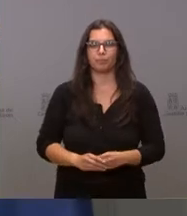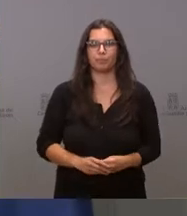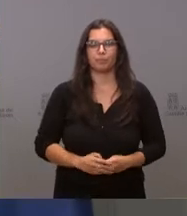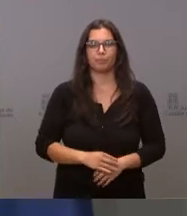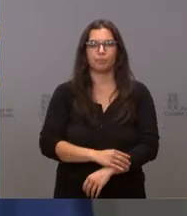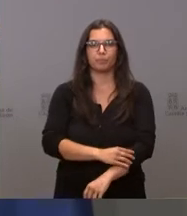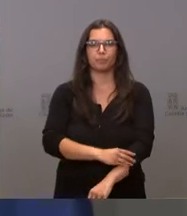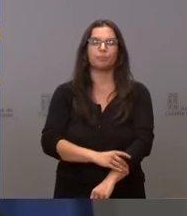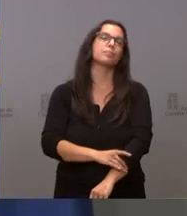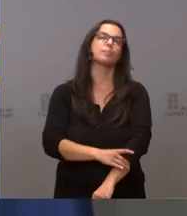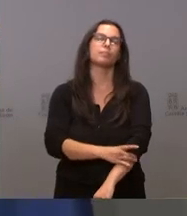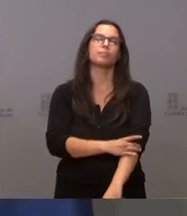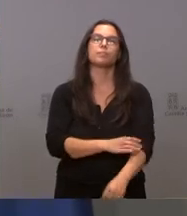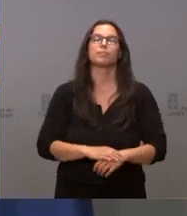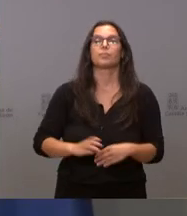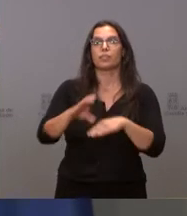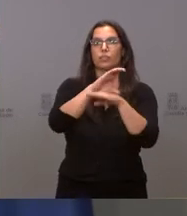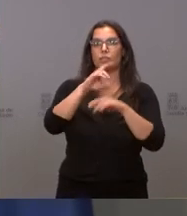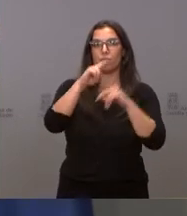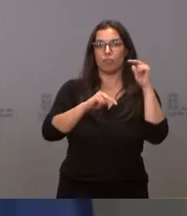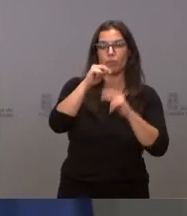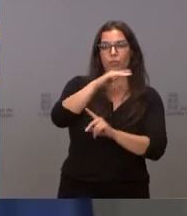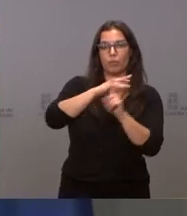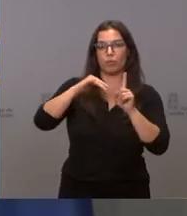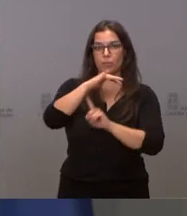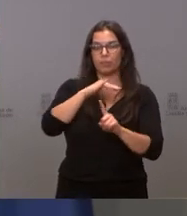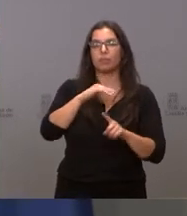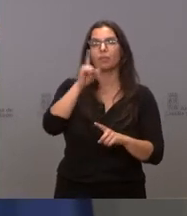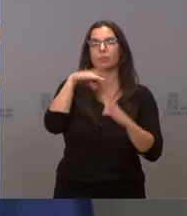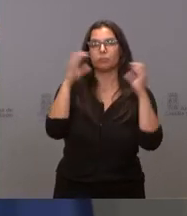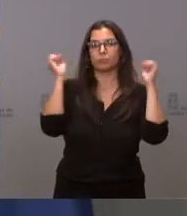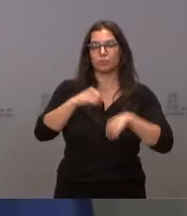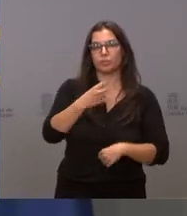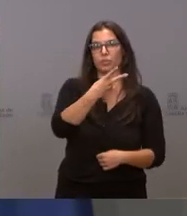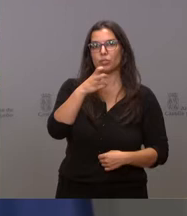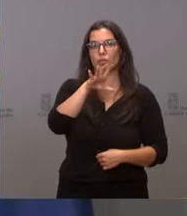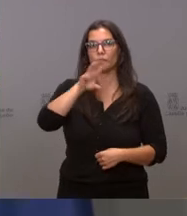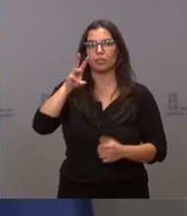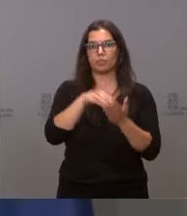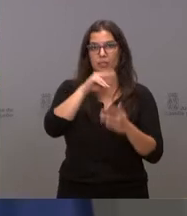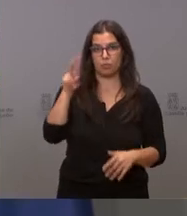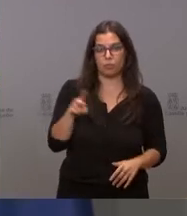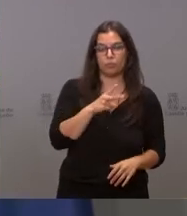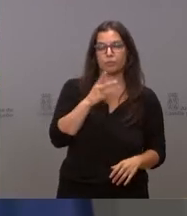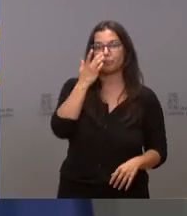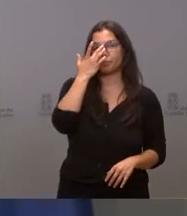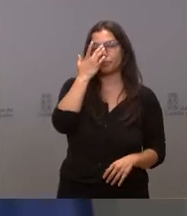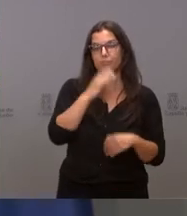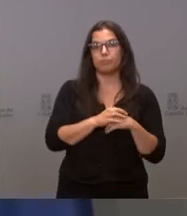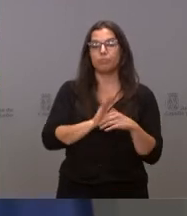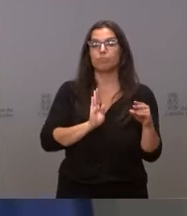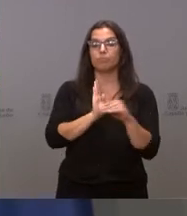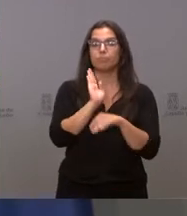La Consejería de Fomento y Medio Ambiente aprueba un gasto de 253.000 euros para